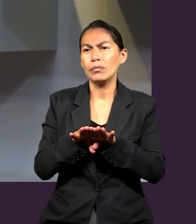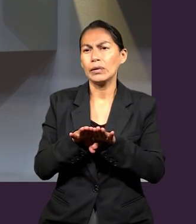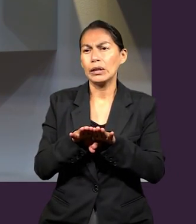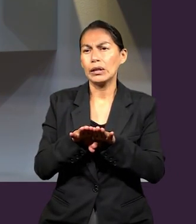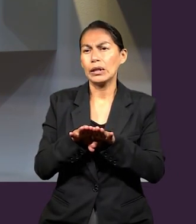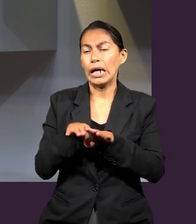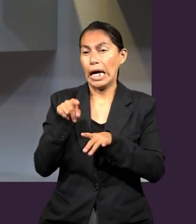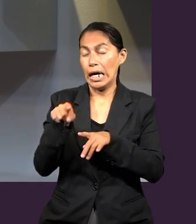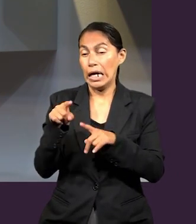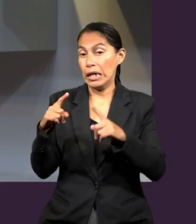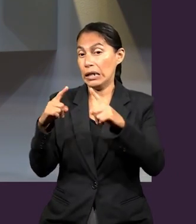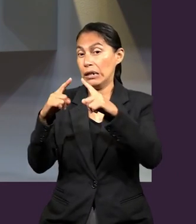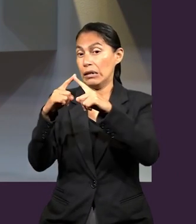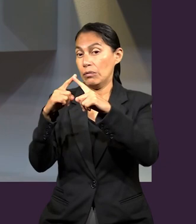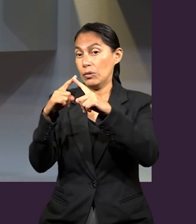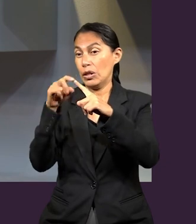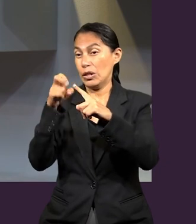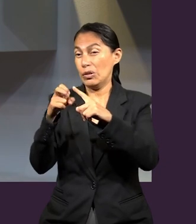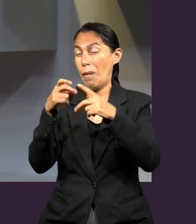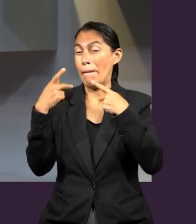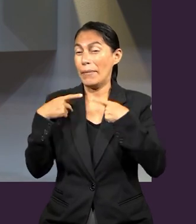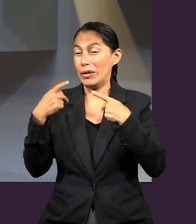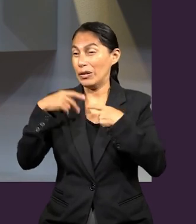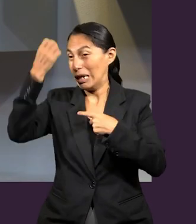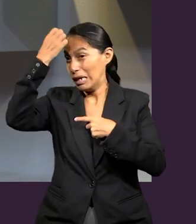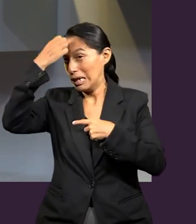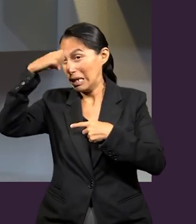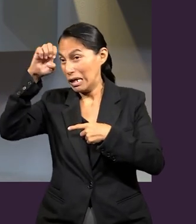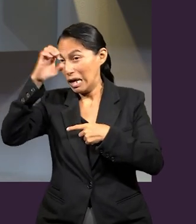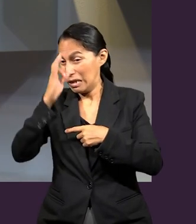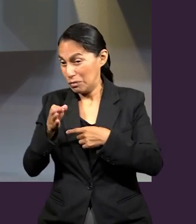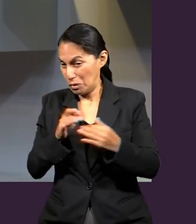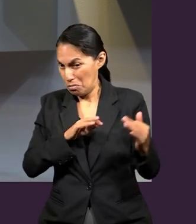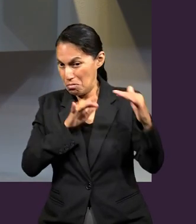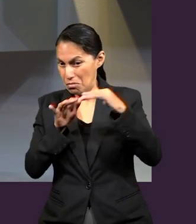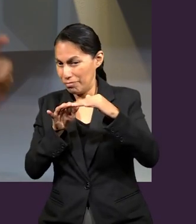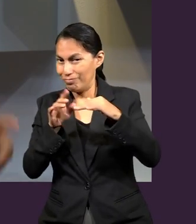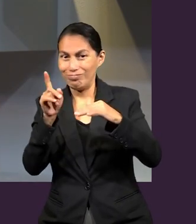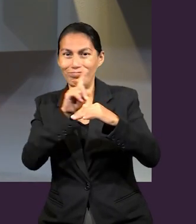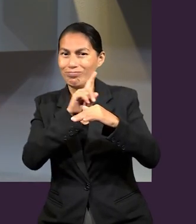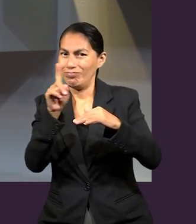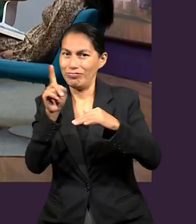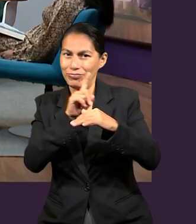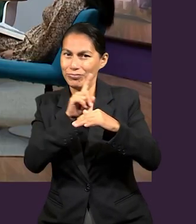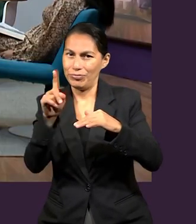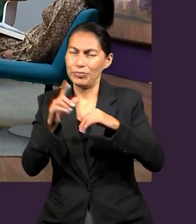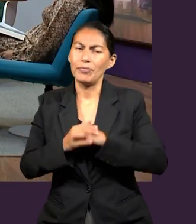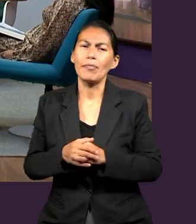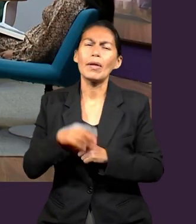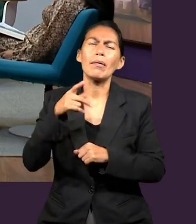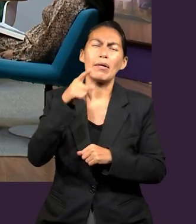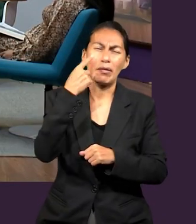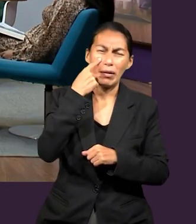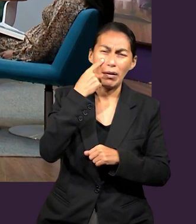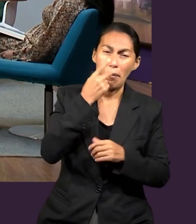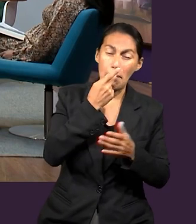que el único detalle que tenía este templo es que no aceptaba personas extranjeras. Ahora,